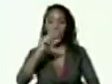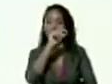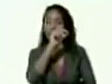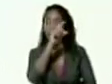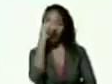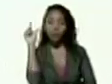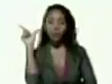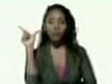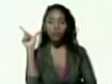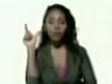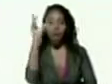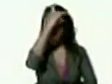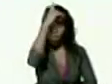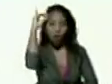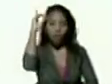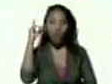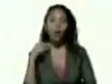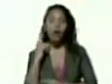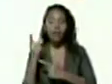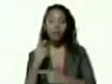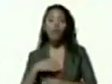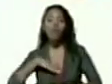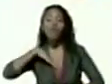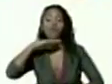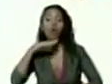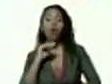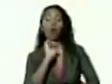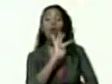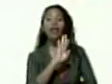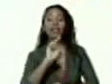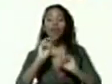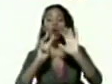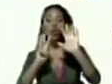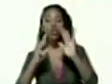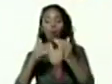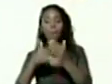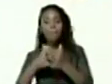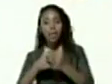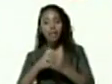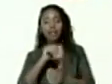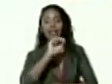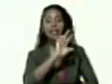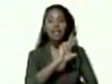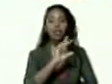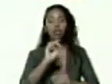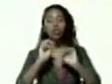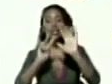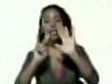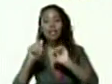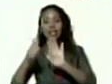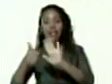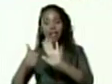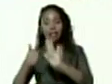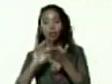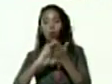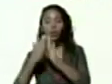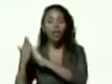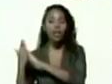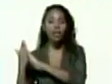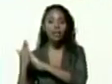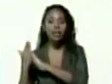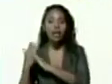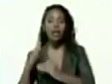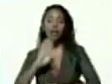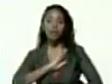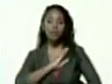hemos llegado a 48.376 comunidades y tenemos